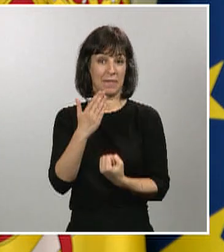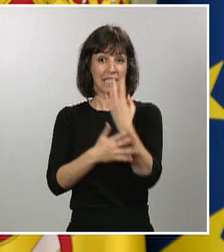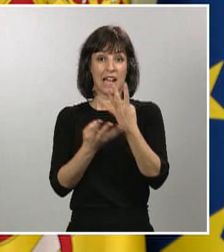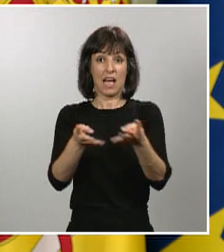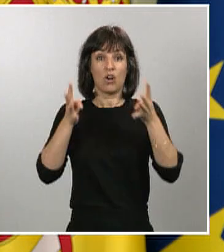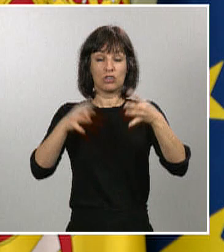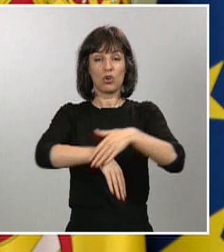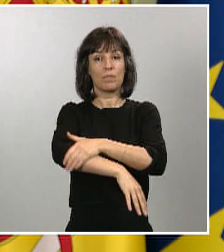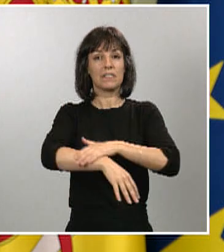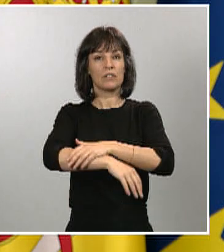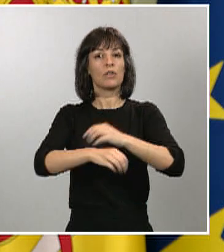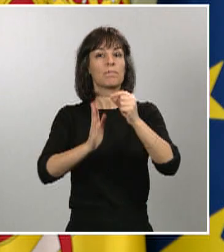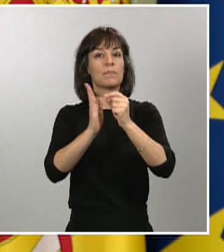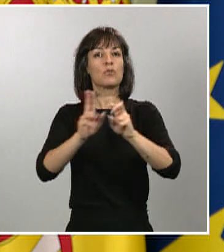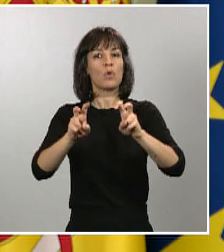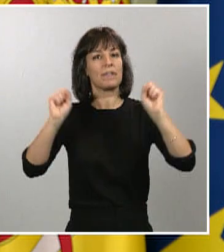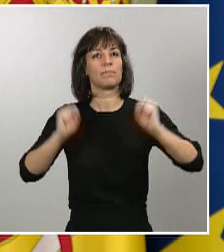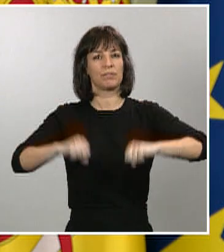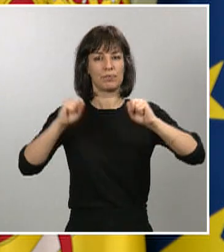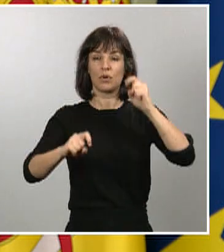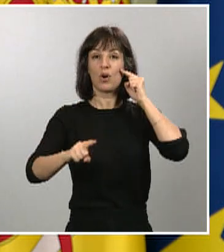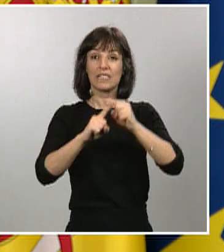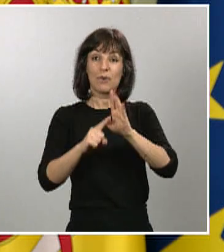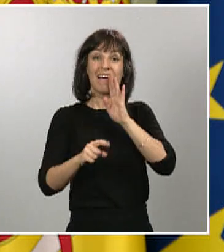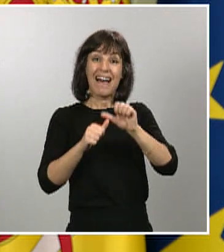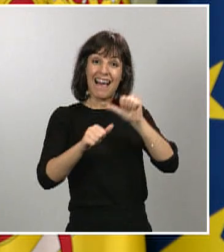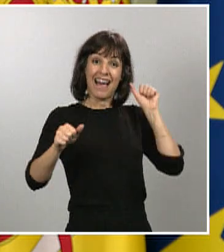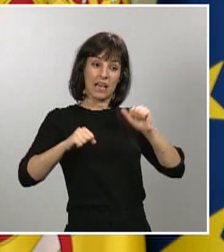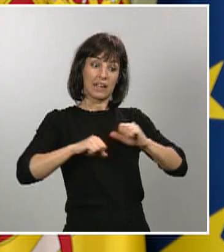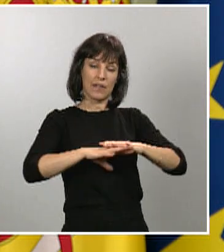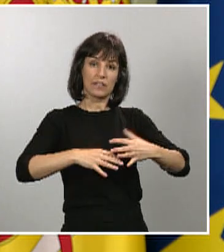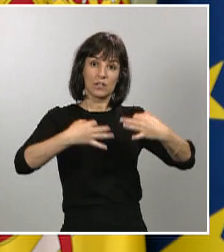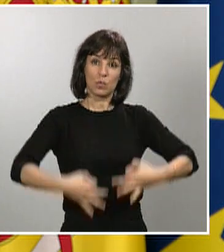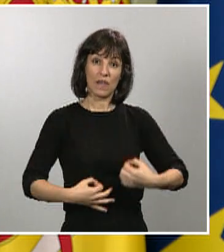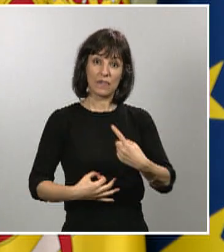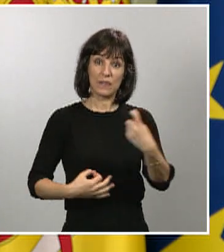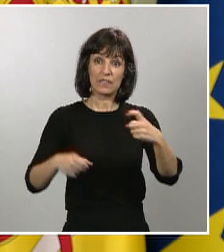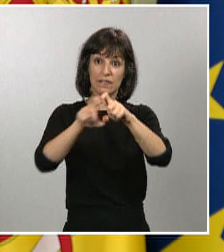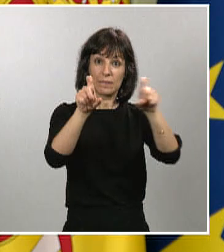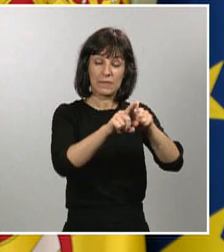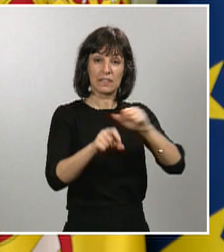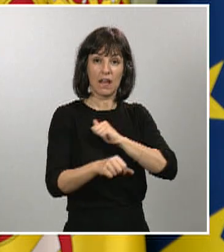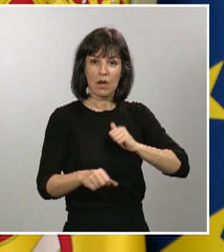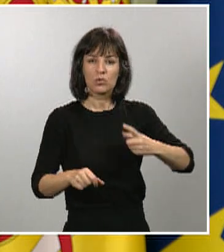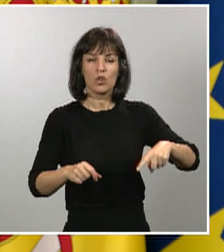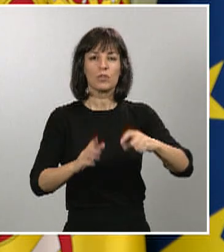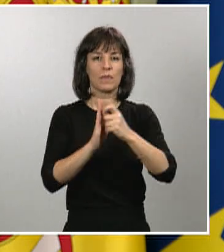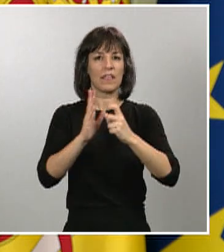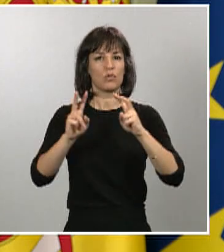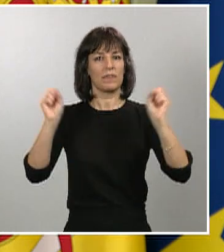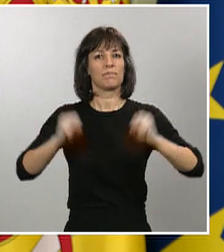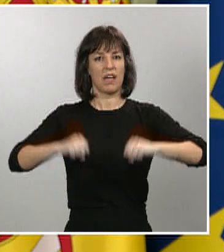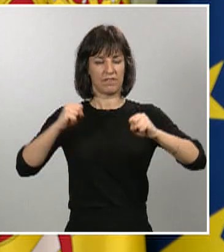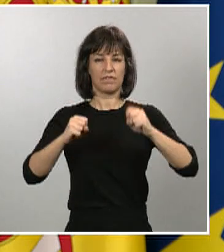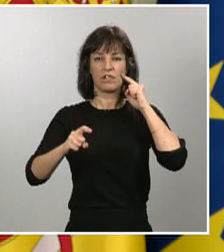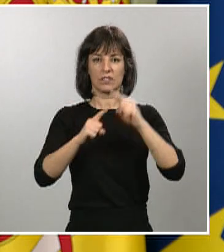nuevas medidas para complementar la red de seguridad que necesitan las empresas y los autónomos para hacer frente a la situación de